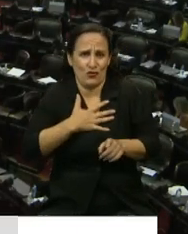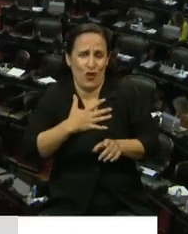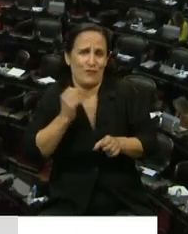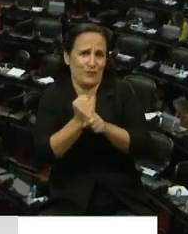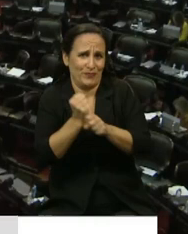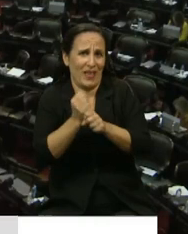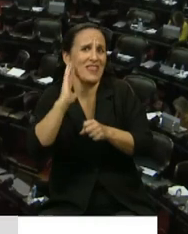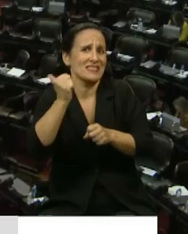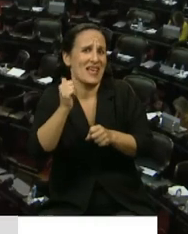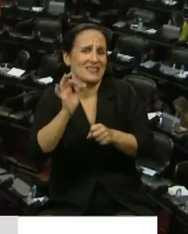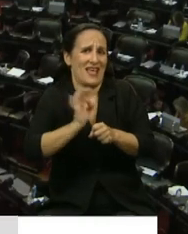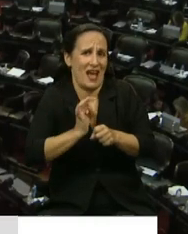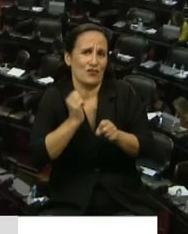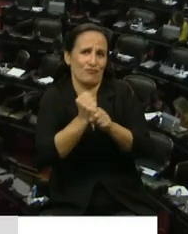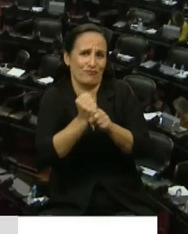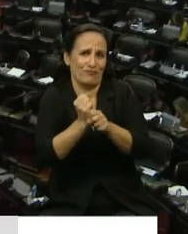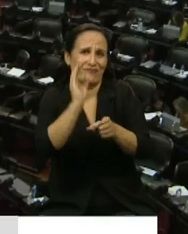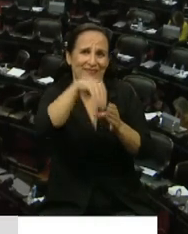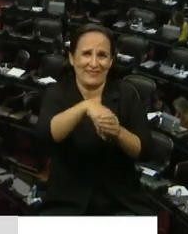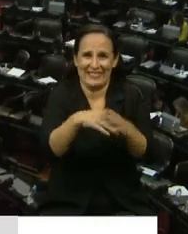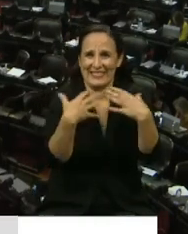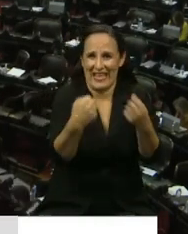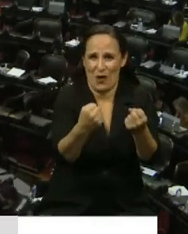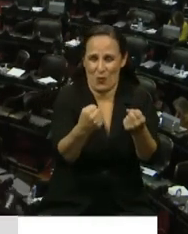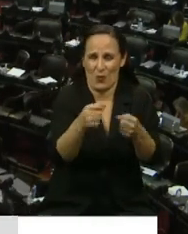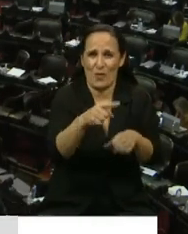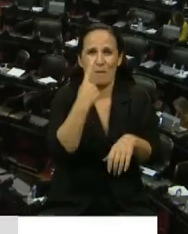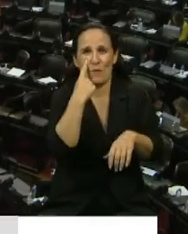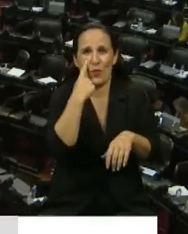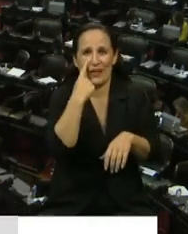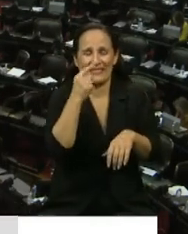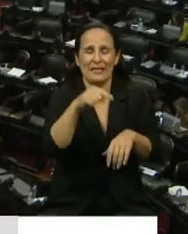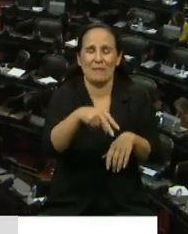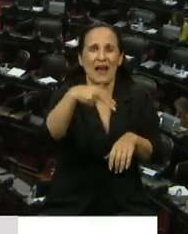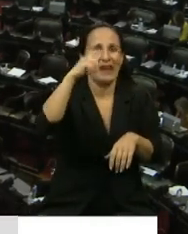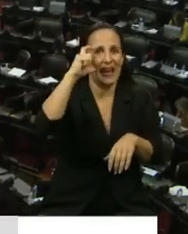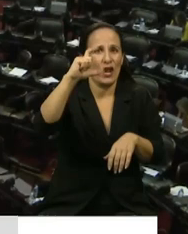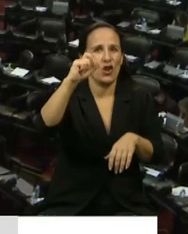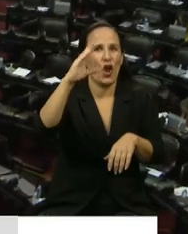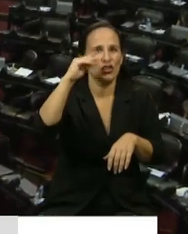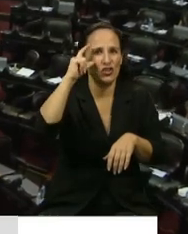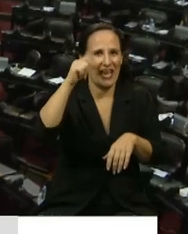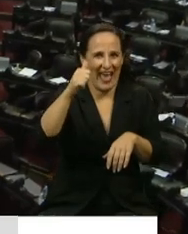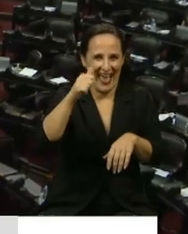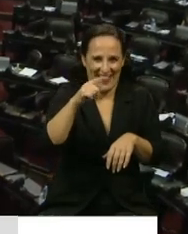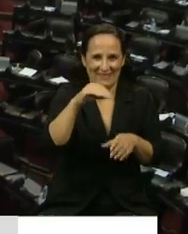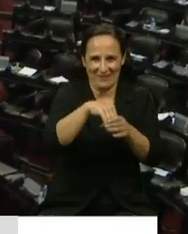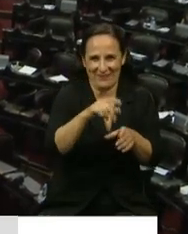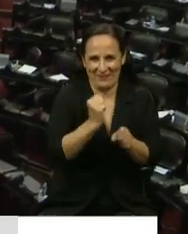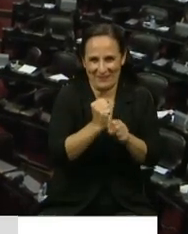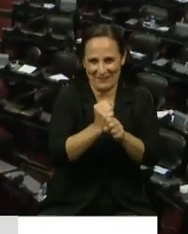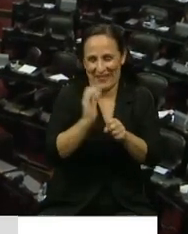años que soy personal del sistema de salud del Estado Municipal de Nicochea, obviamente, y considero, como